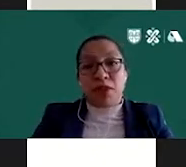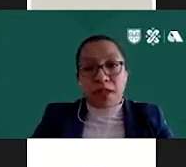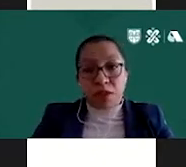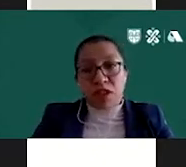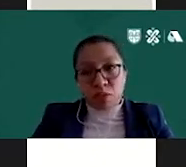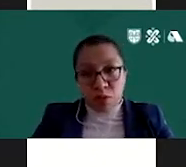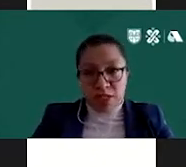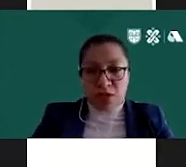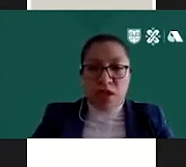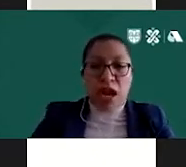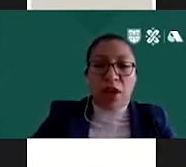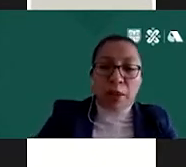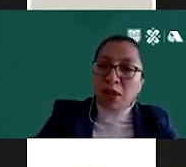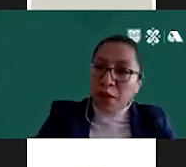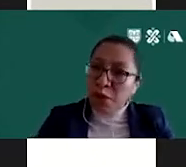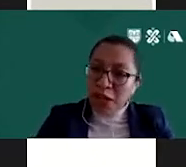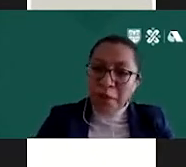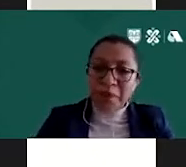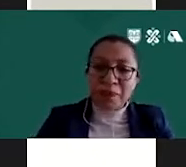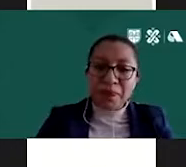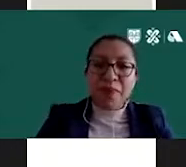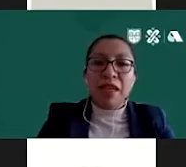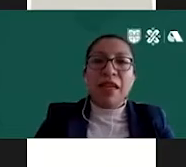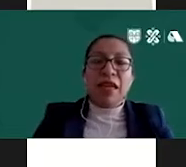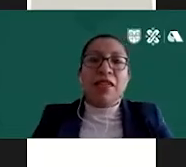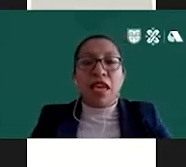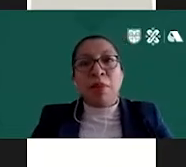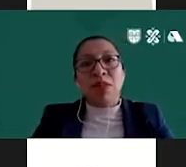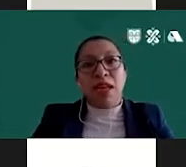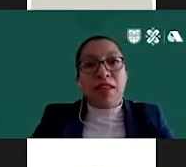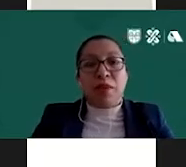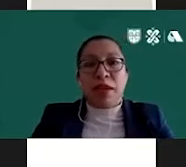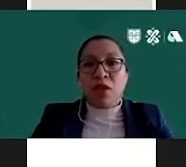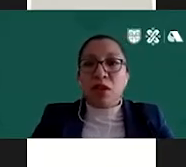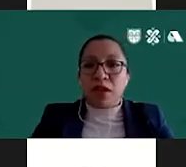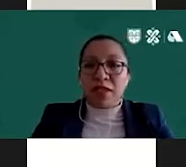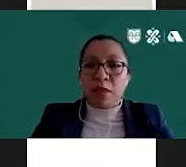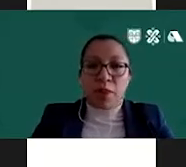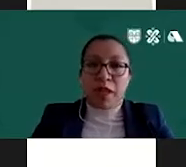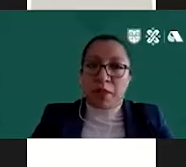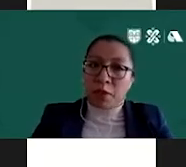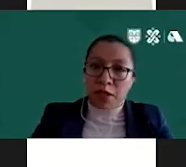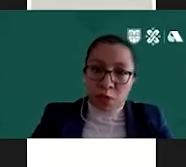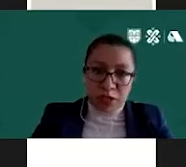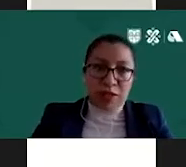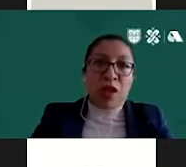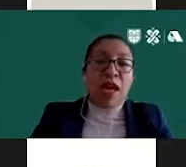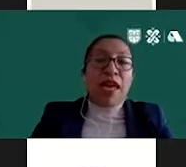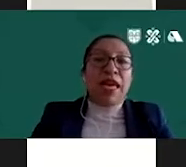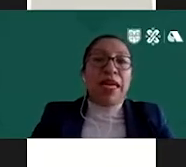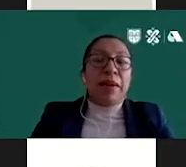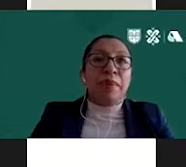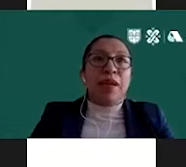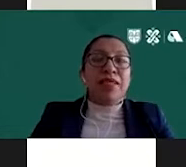la simplificación de los procesos. Ahora vamos a ver por qué. De ahí vamos a ir derivando en lo que es el programa de trabajo y presupuesto.